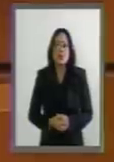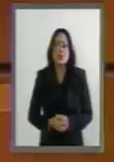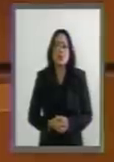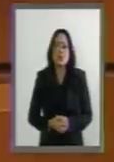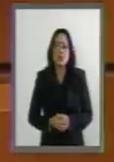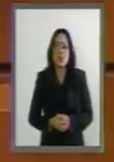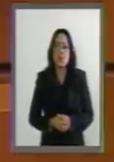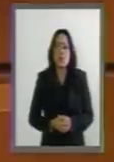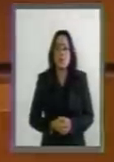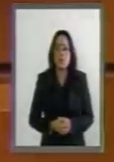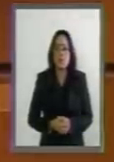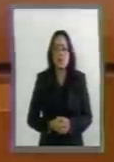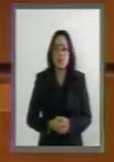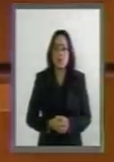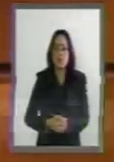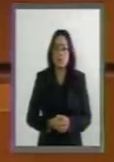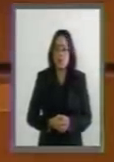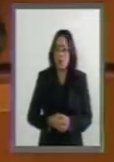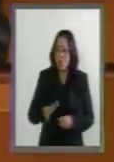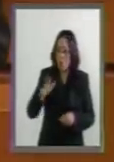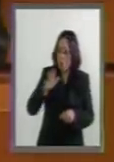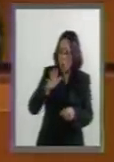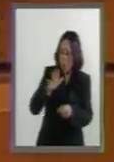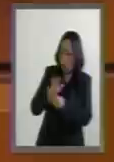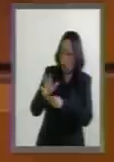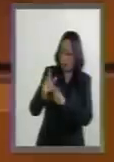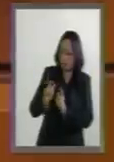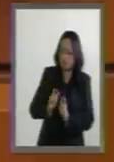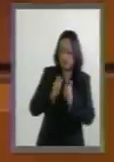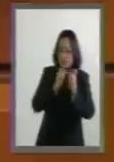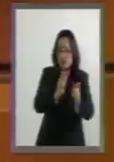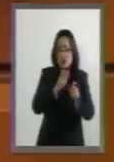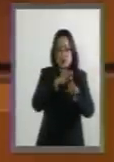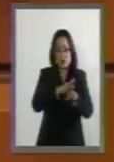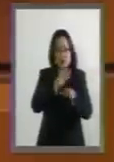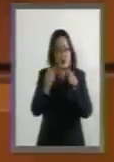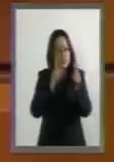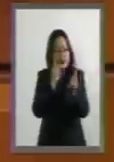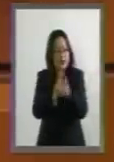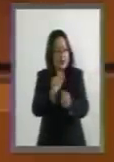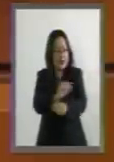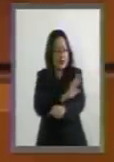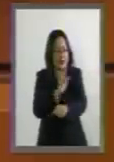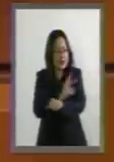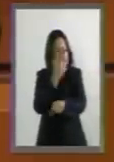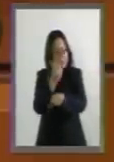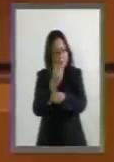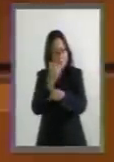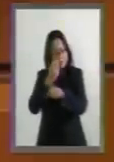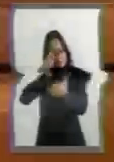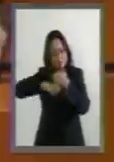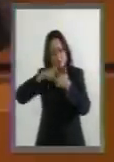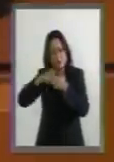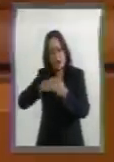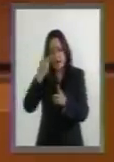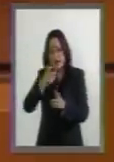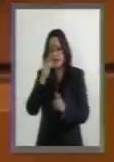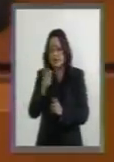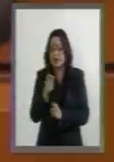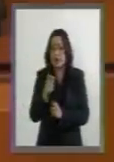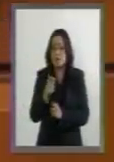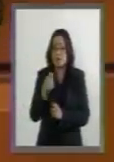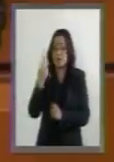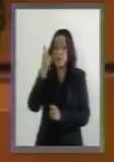El designio de la reforma energética es no llevarse el